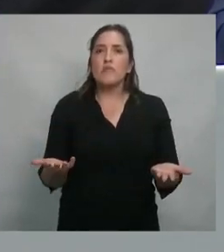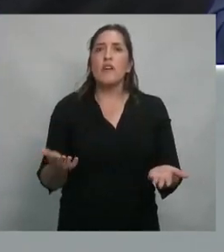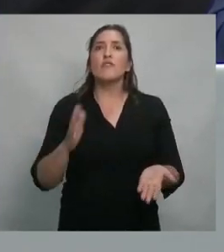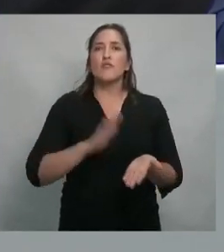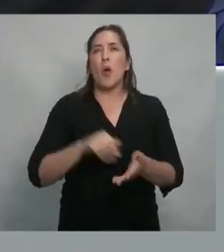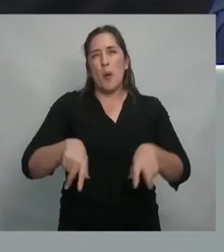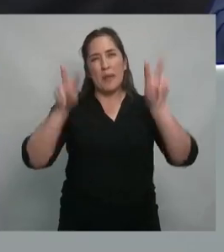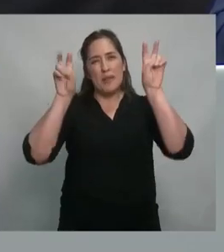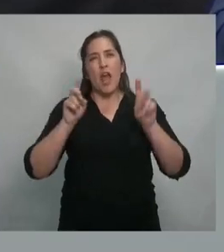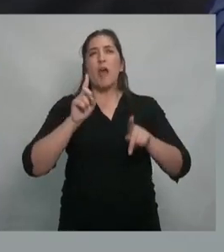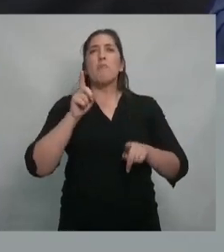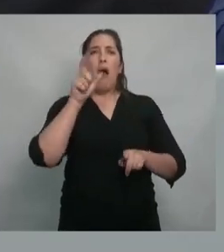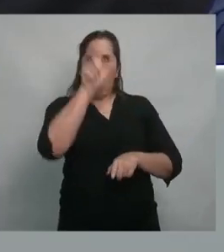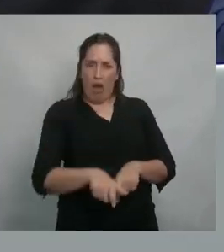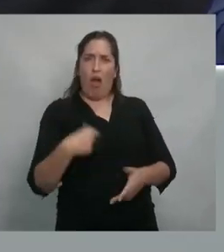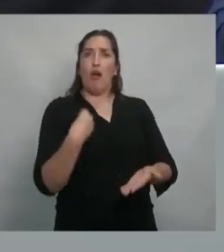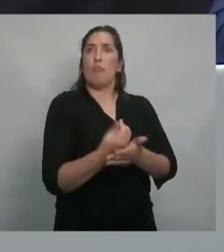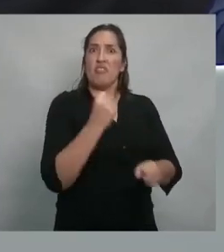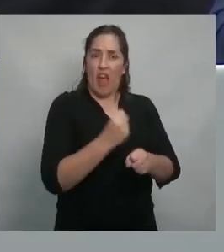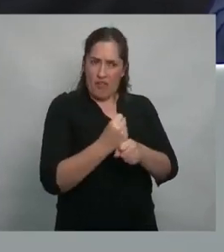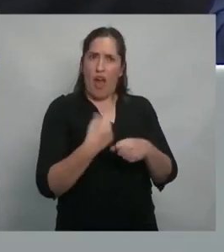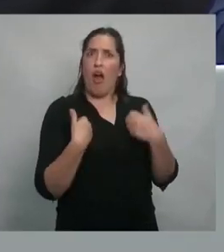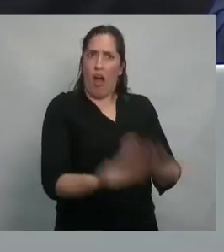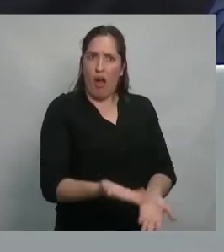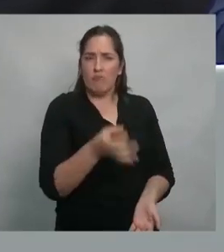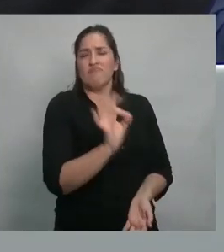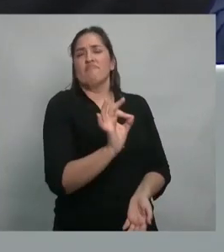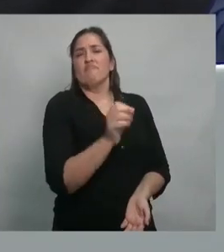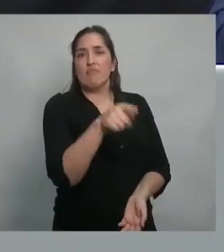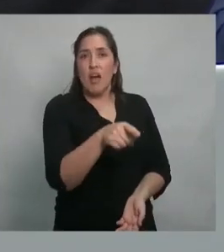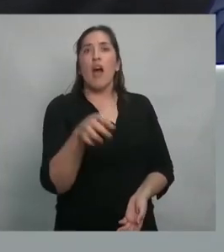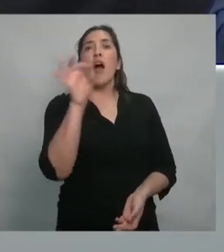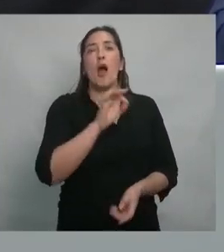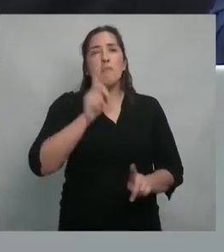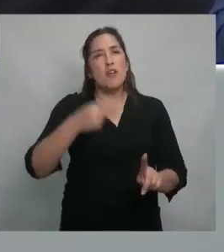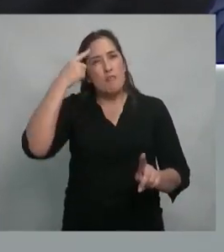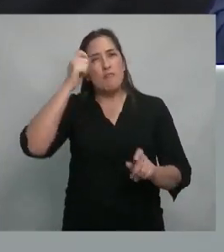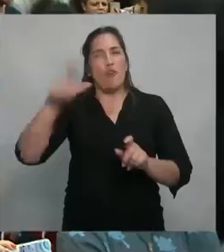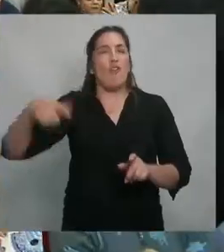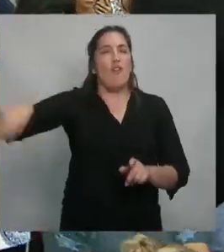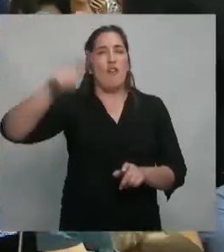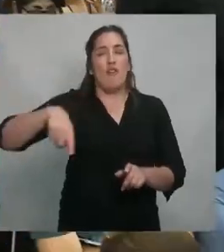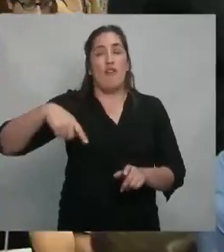meritocracia y en esta cosa de ruptura de los lazos de solidaridad sobre los que opera el neoliberalismo en una sociedad,